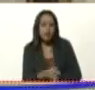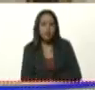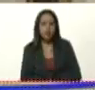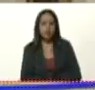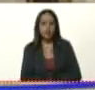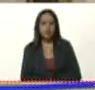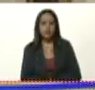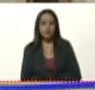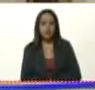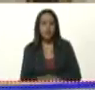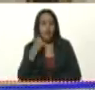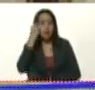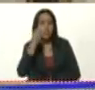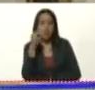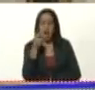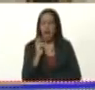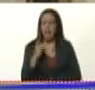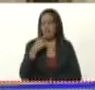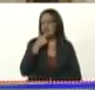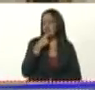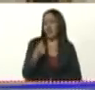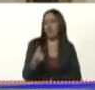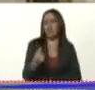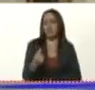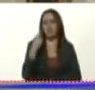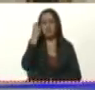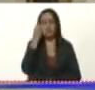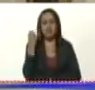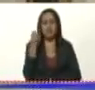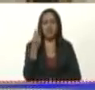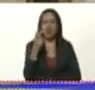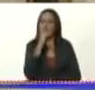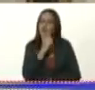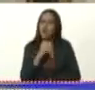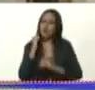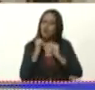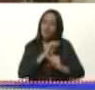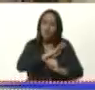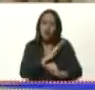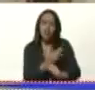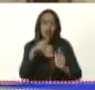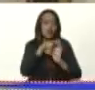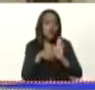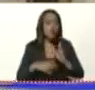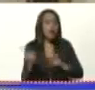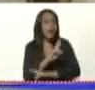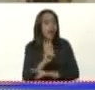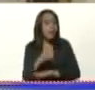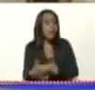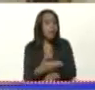Que subestimaron la crisis, que no la tomaron en serio. Que no tomaron medidas drásticas a tiempo.